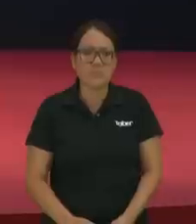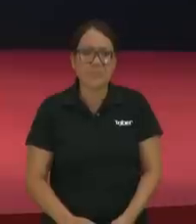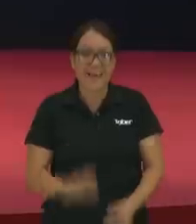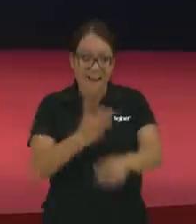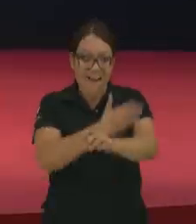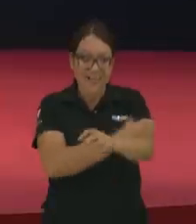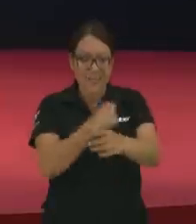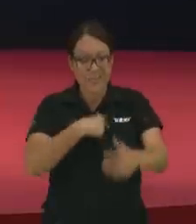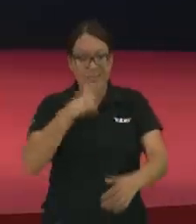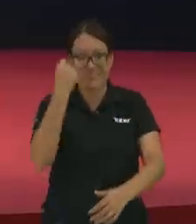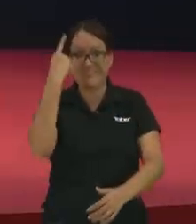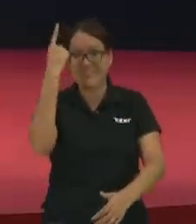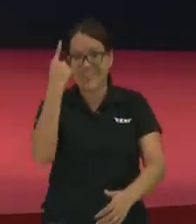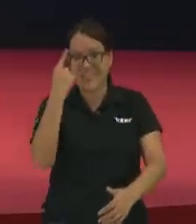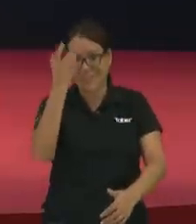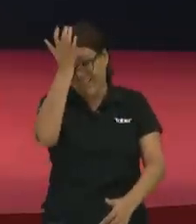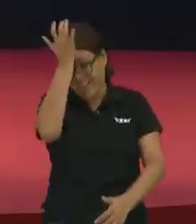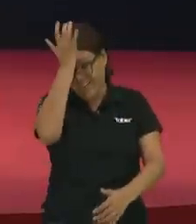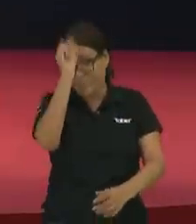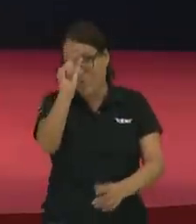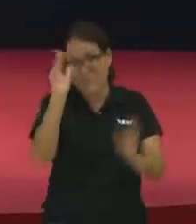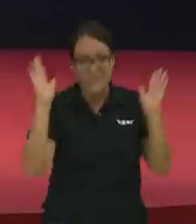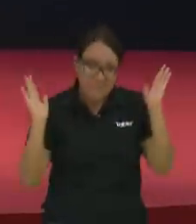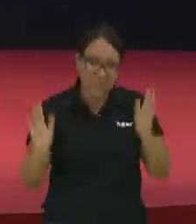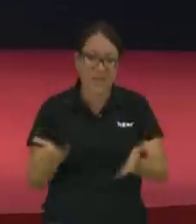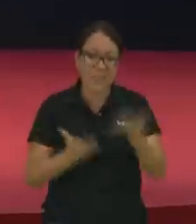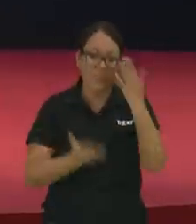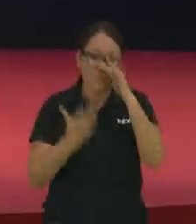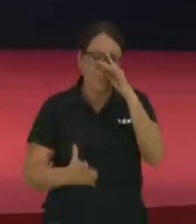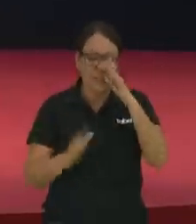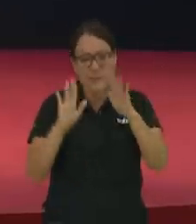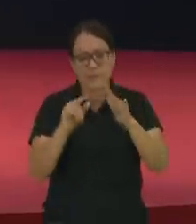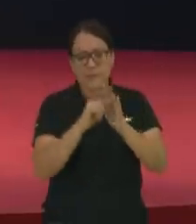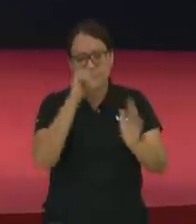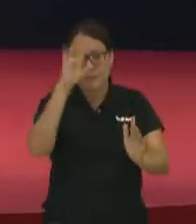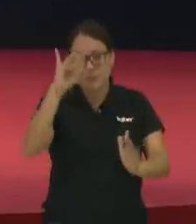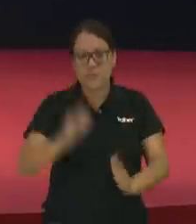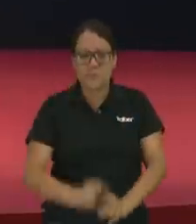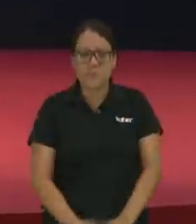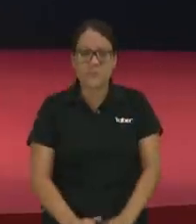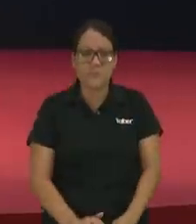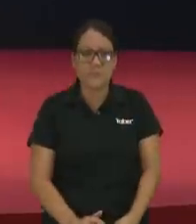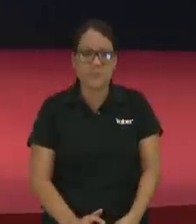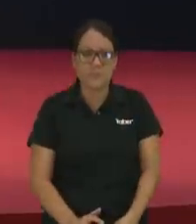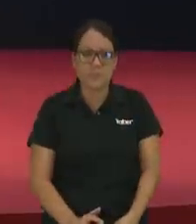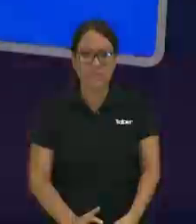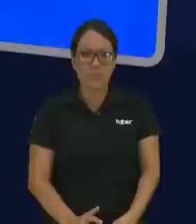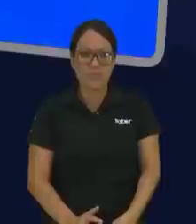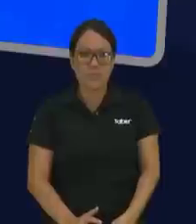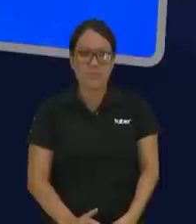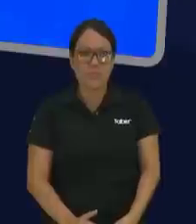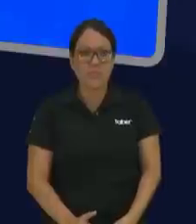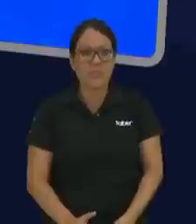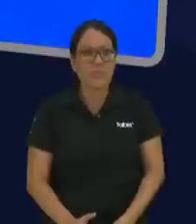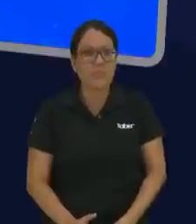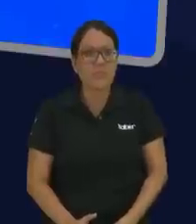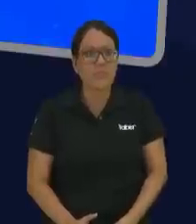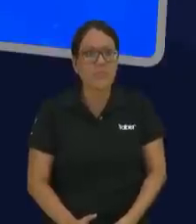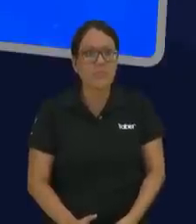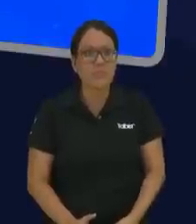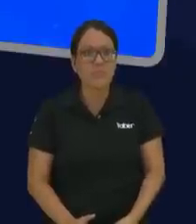hace años hubiese cometido mucho menos errores dice el versículo 8 el que siembra iniquidad